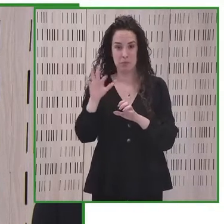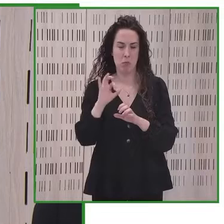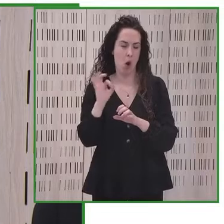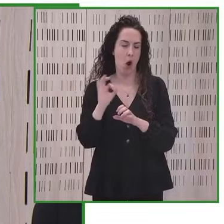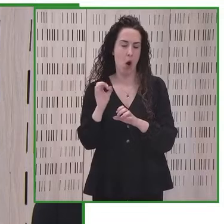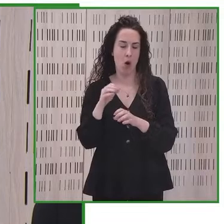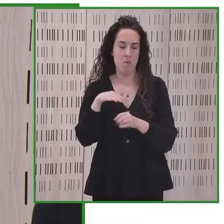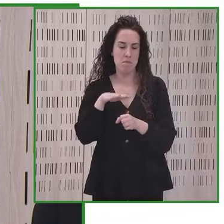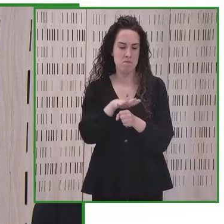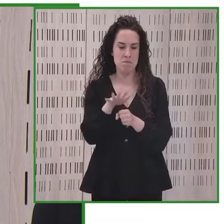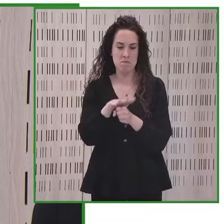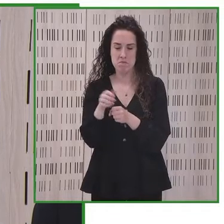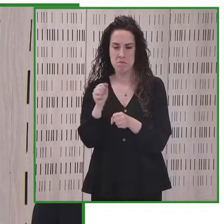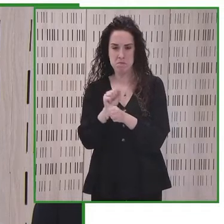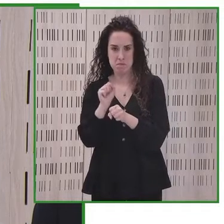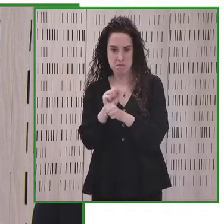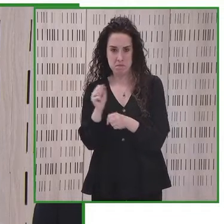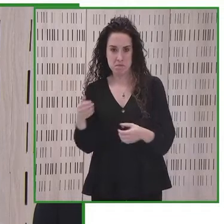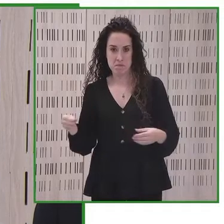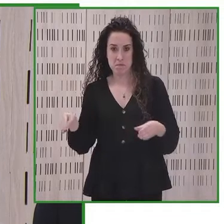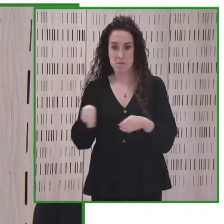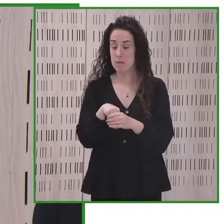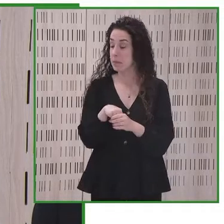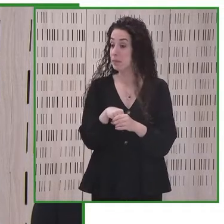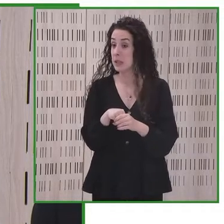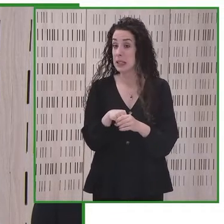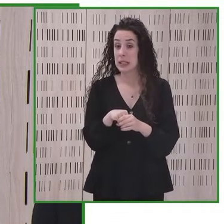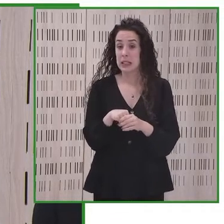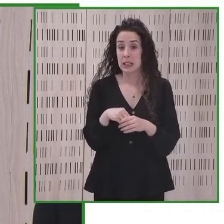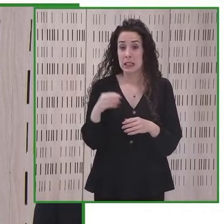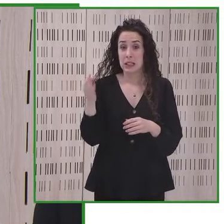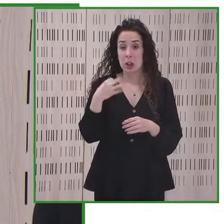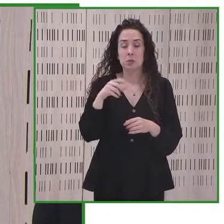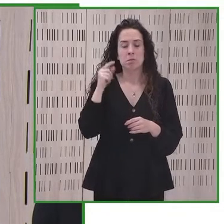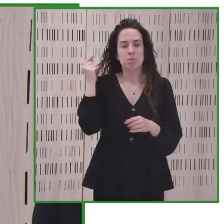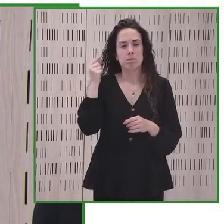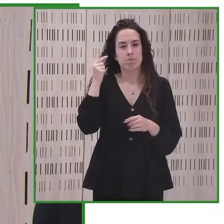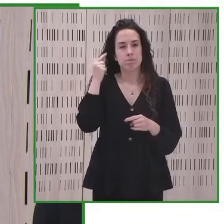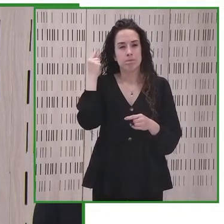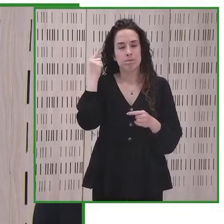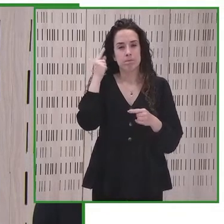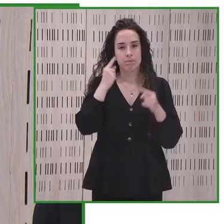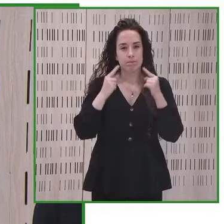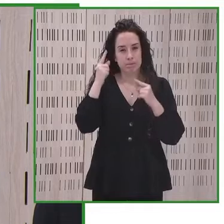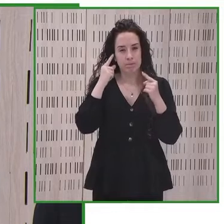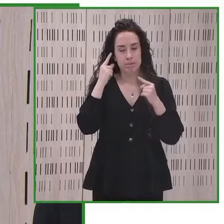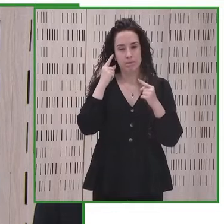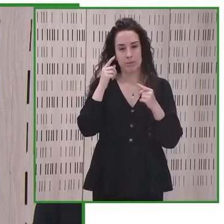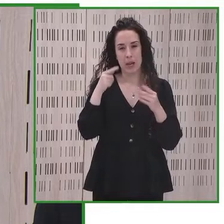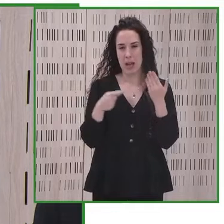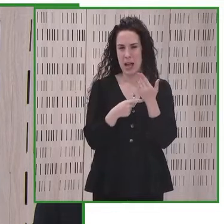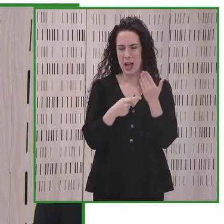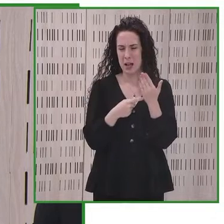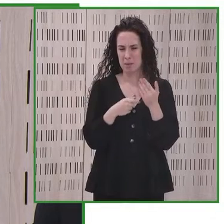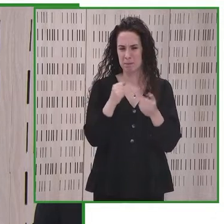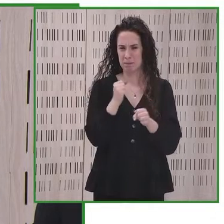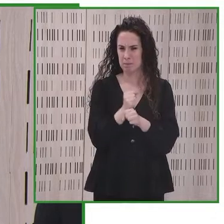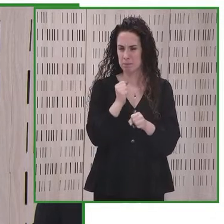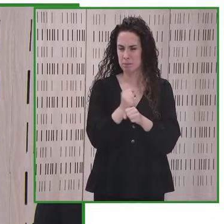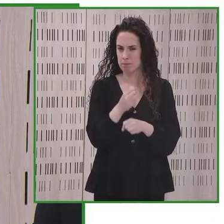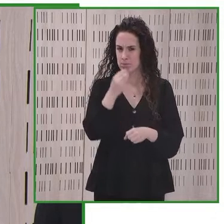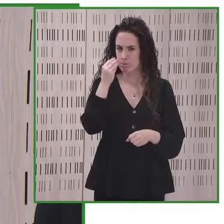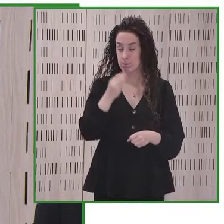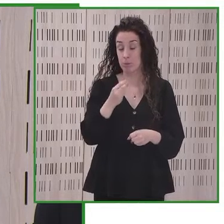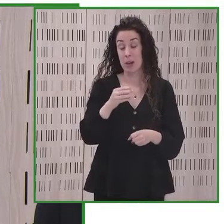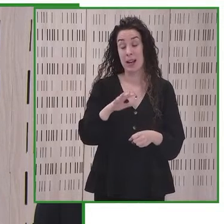Sin caer en un falso solucionismo tecnológico, debemos ser conscientes de la potencialidad de la tecnología como eje y